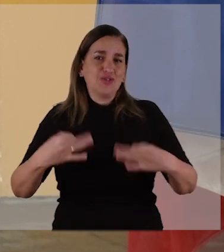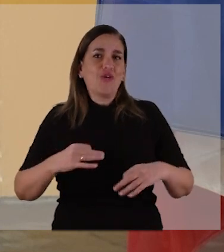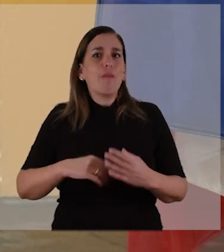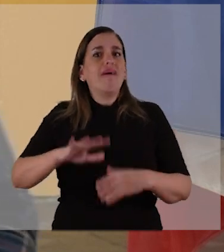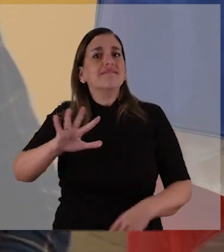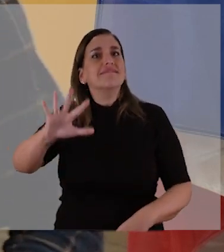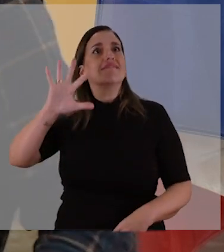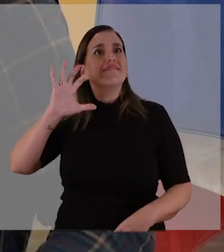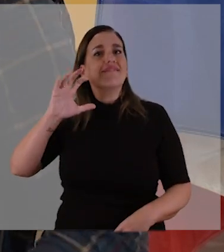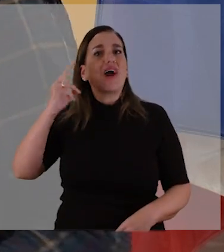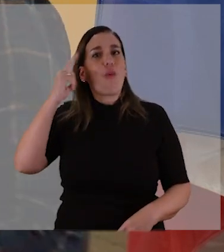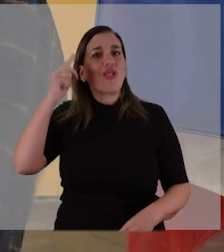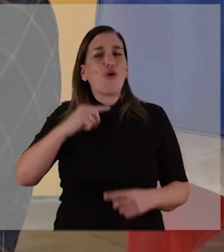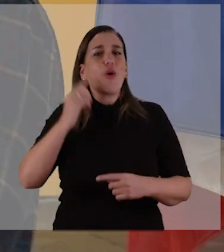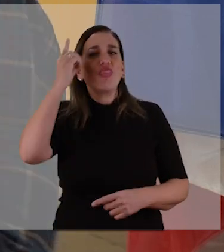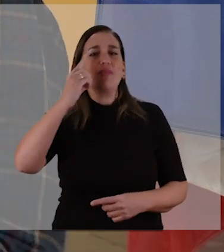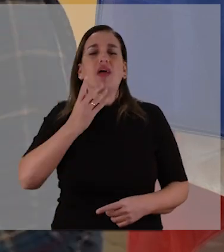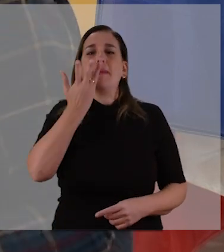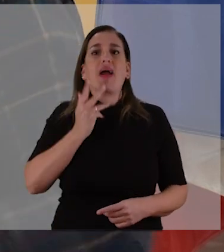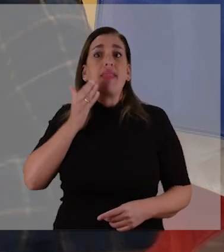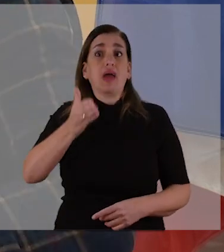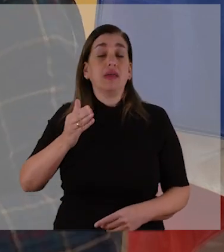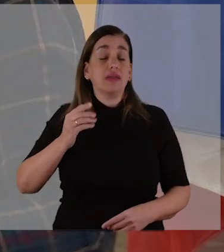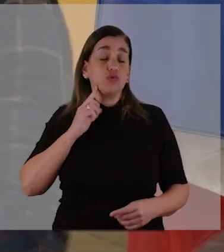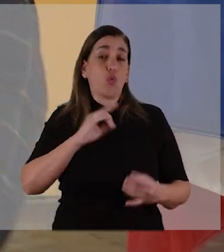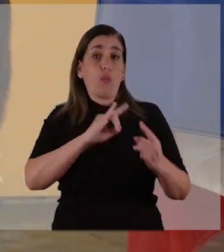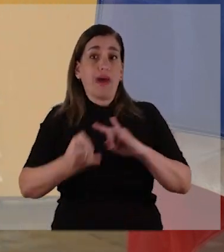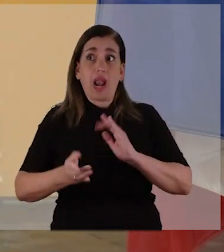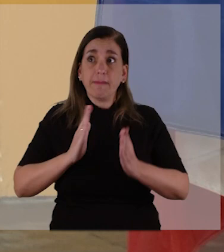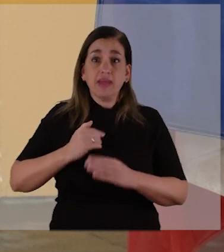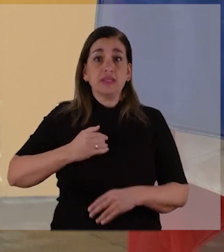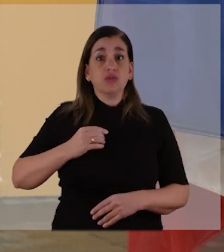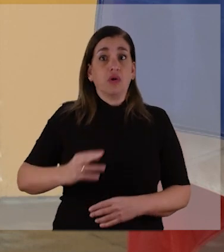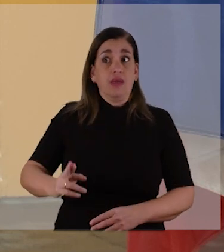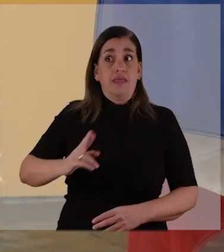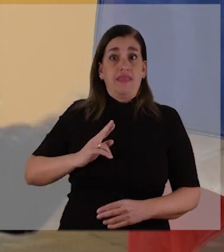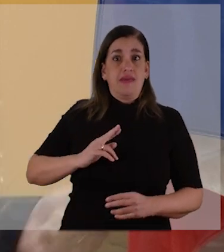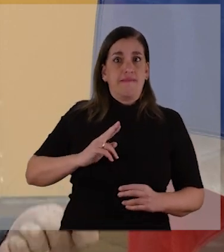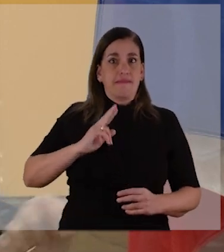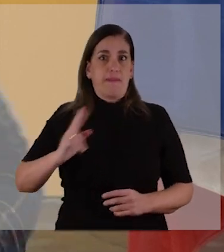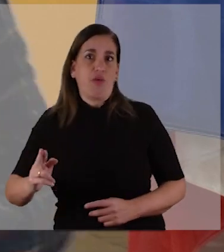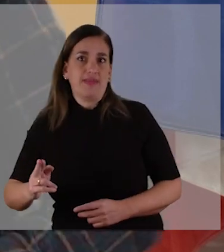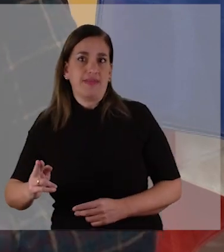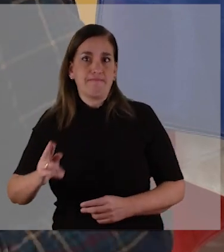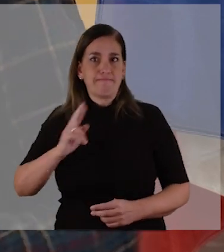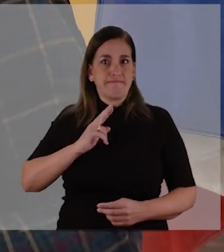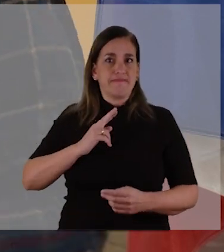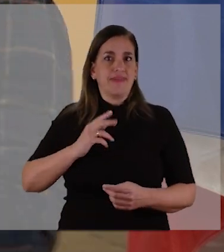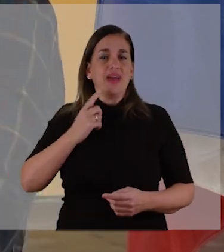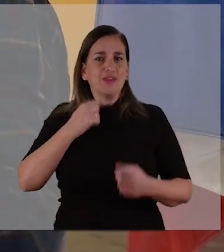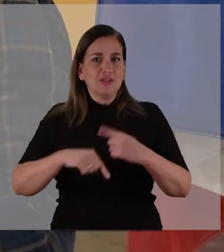como todavía me queda algún reflejo de diputado, y eso me da ganas de ir al Parlamento y que se digan algunas cosas y yo contestarlas. Es como que